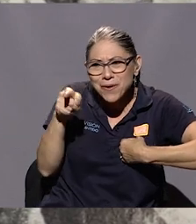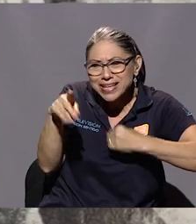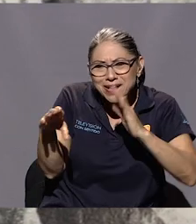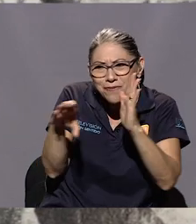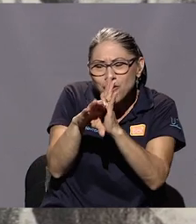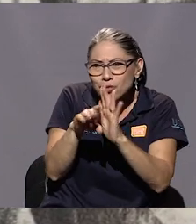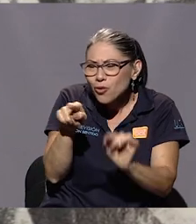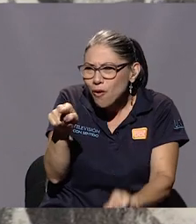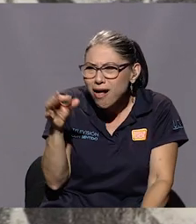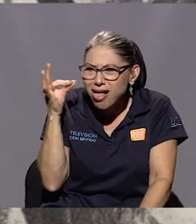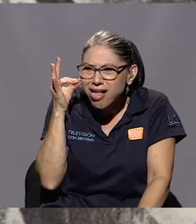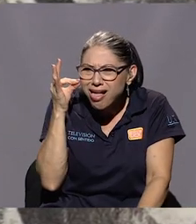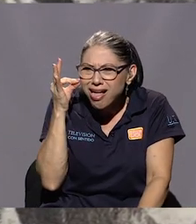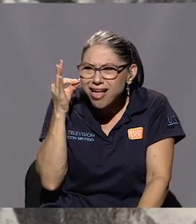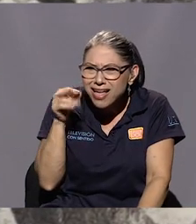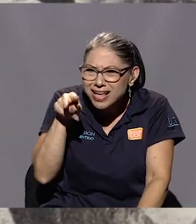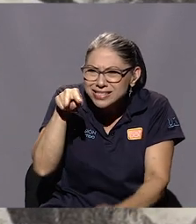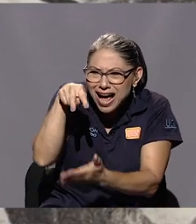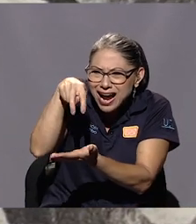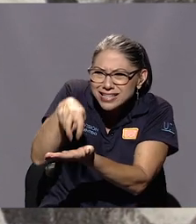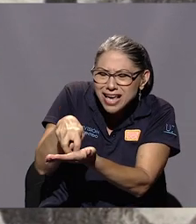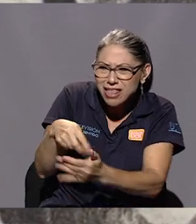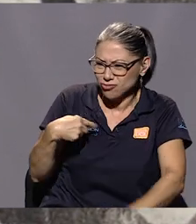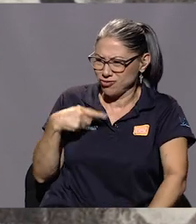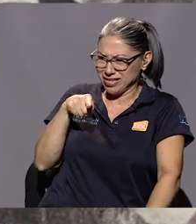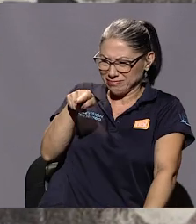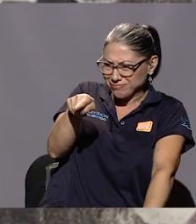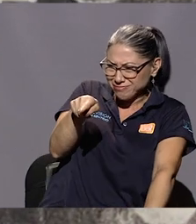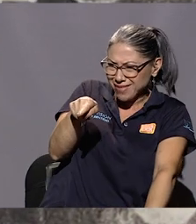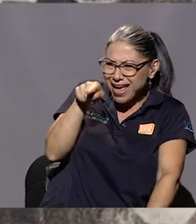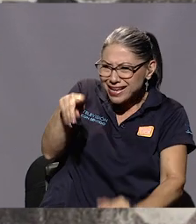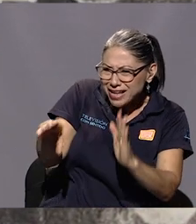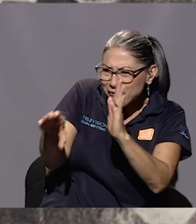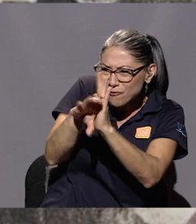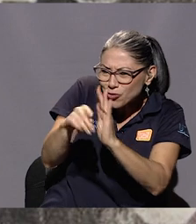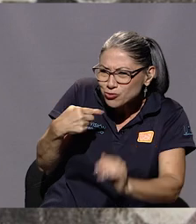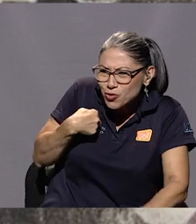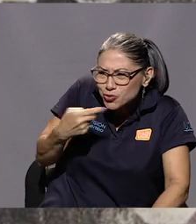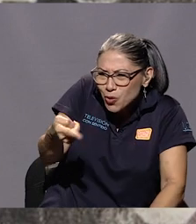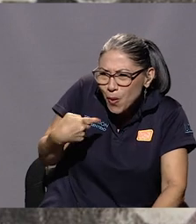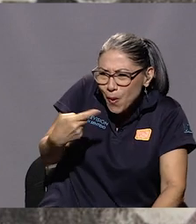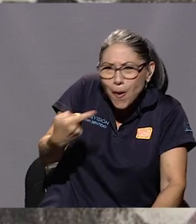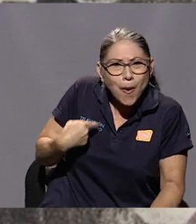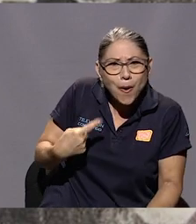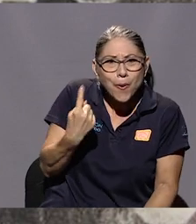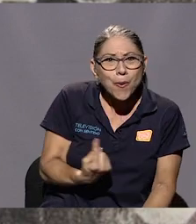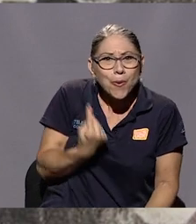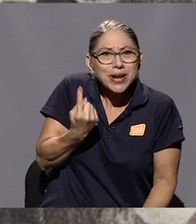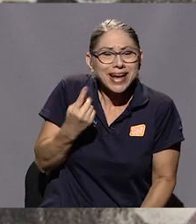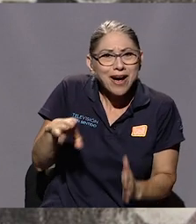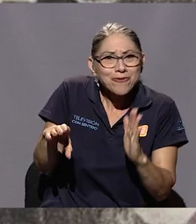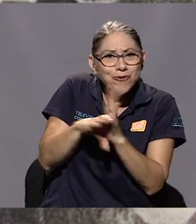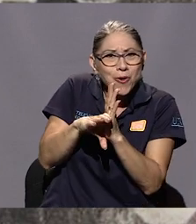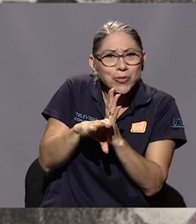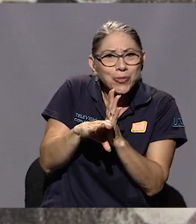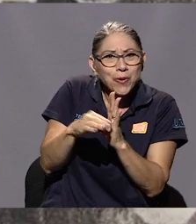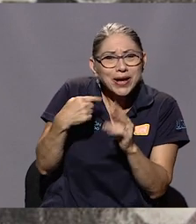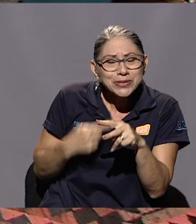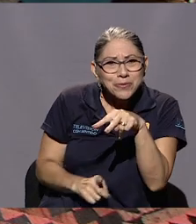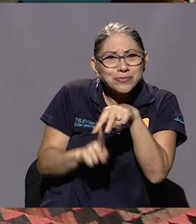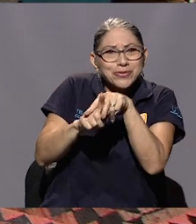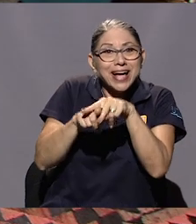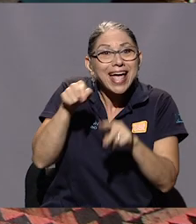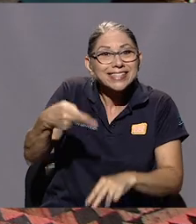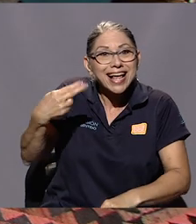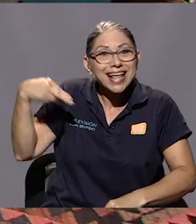agachada y digo, y ahí, Alvarito, pero esta soy yo. Mira, es la única foto en la que salgo. Esa es la historia de las